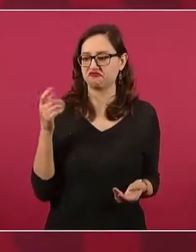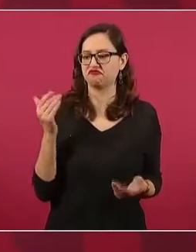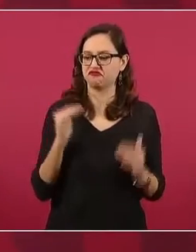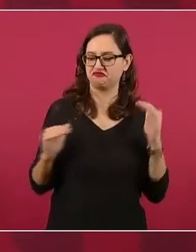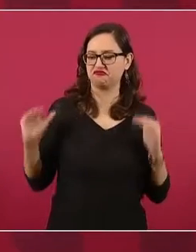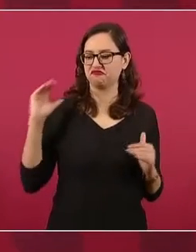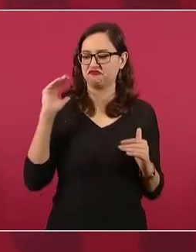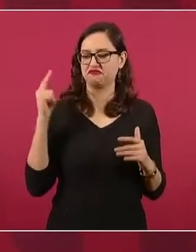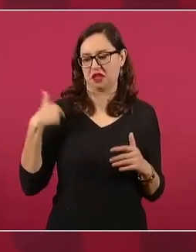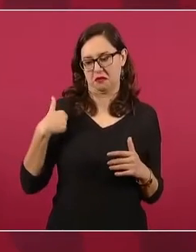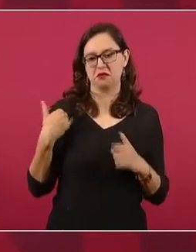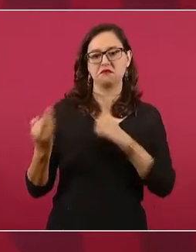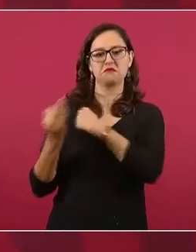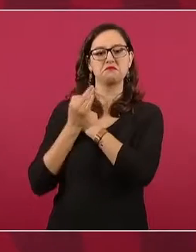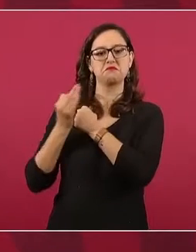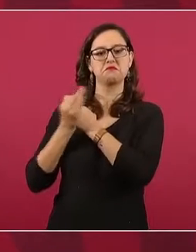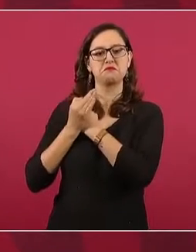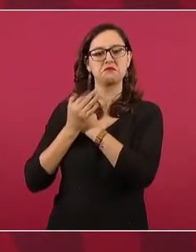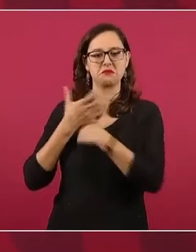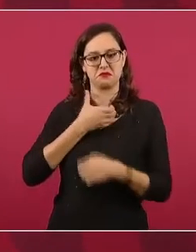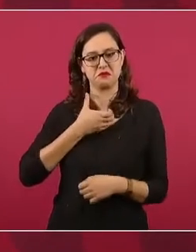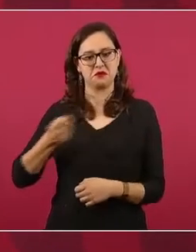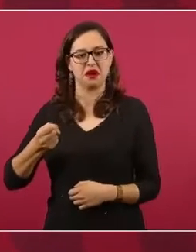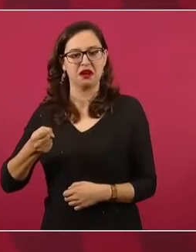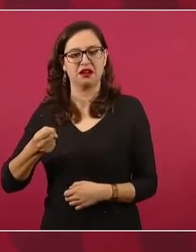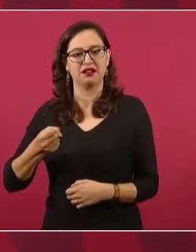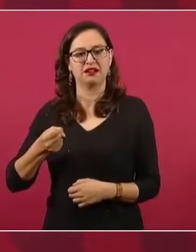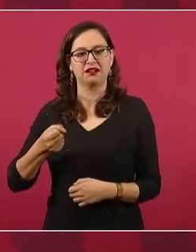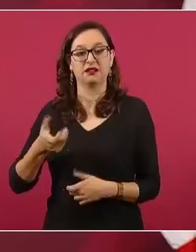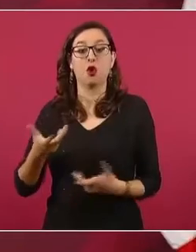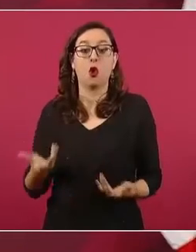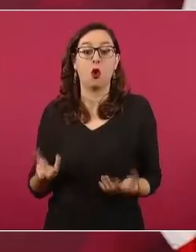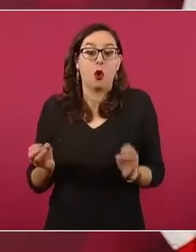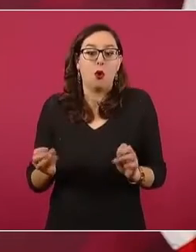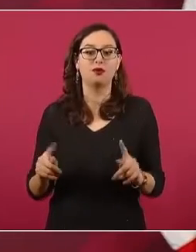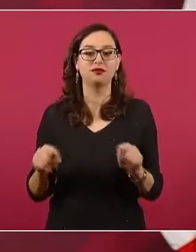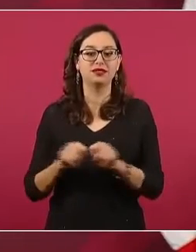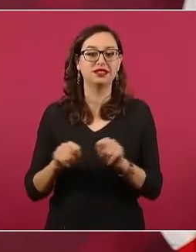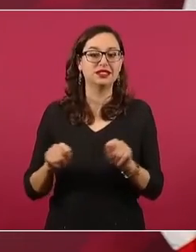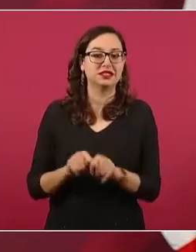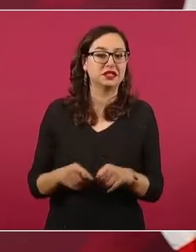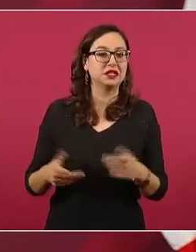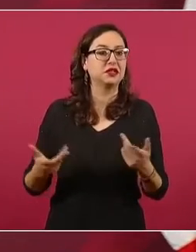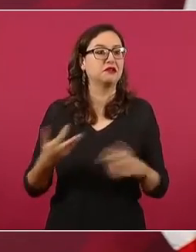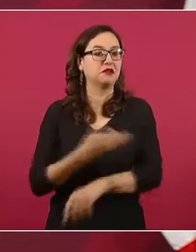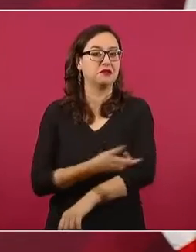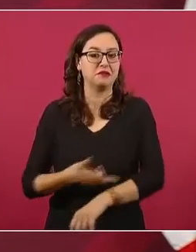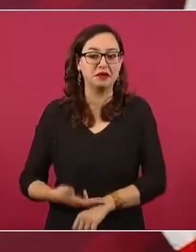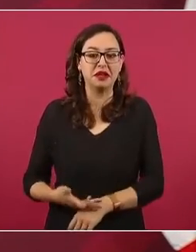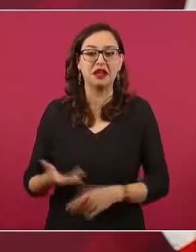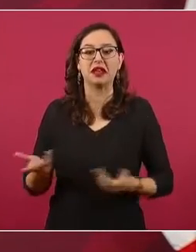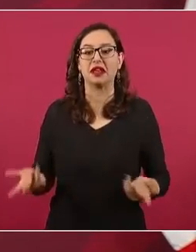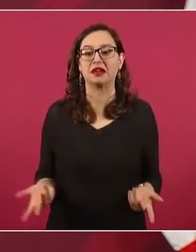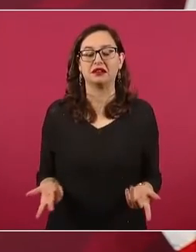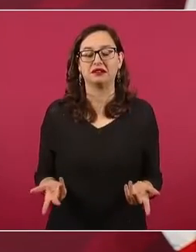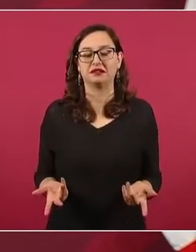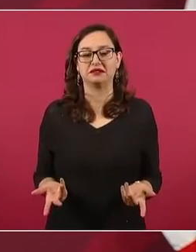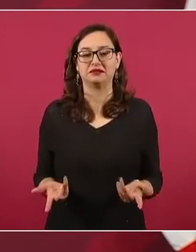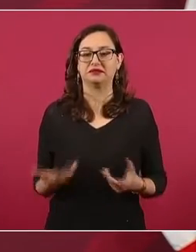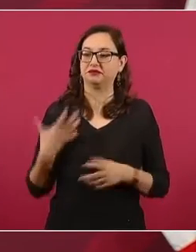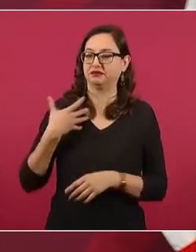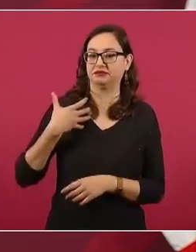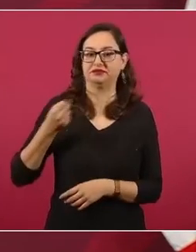o es mi tío, ese político influyente.